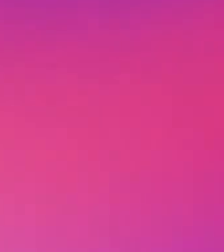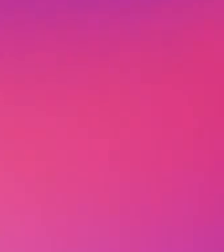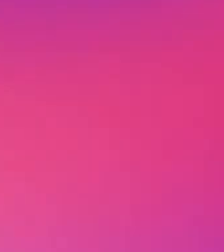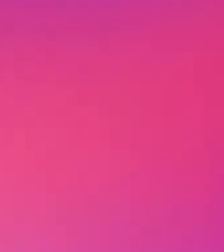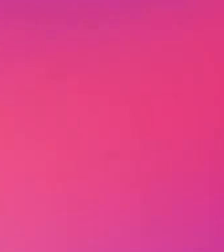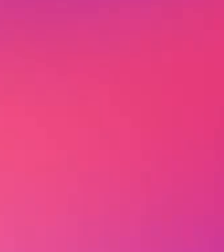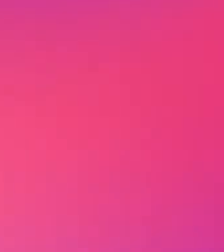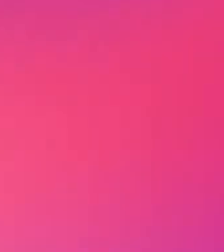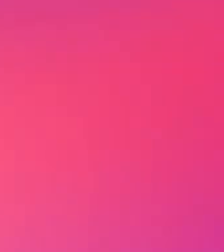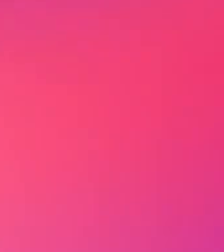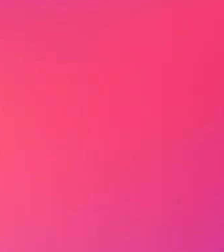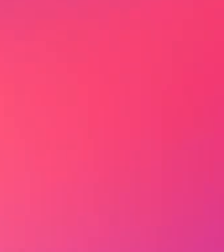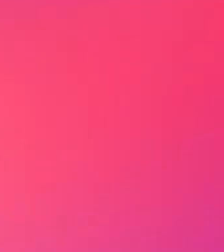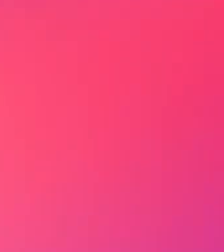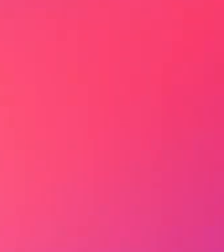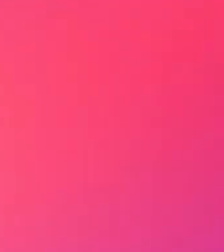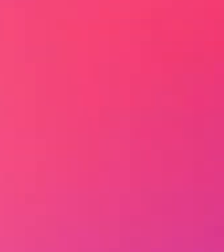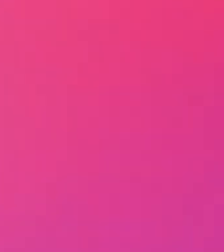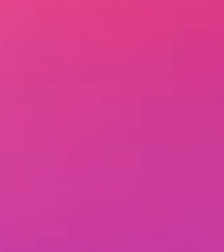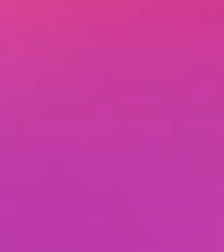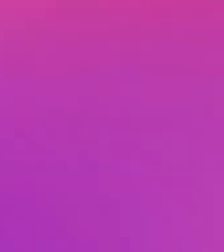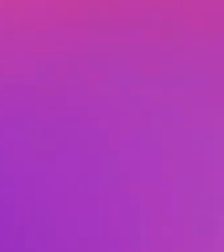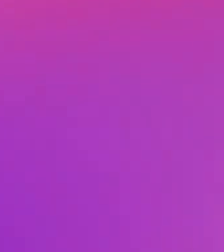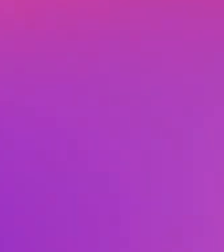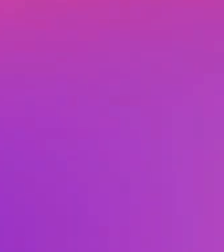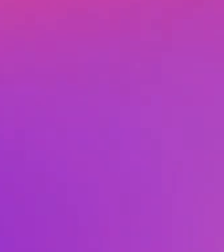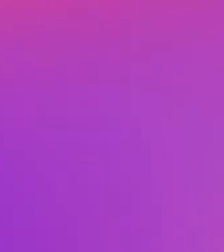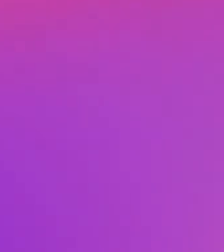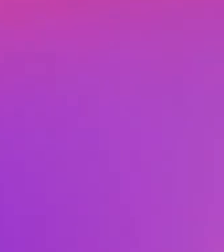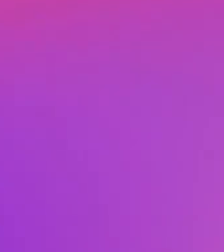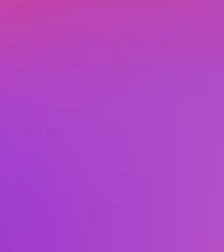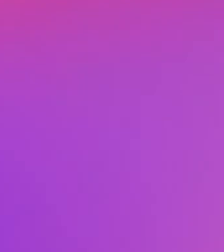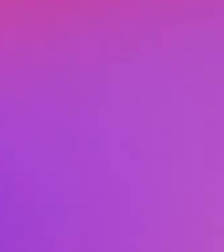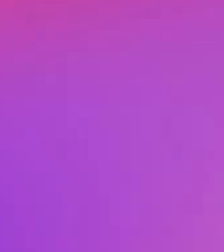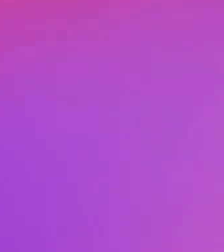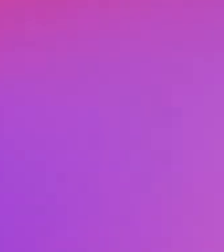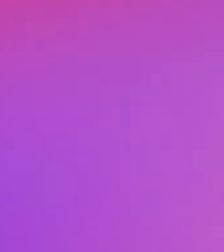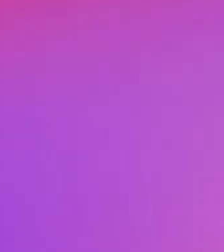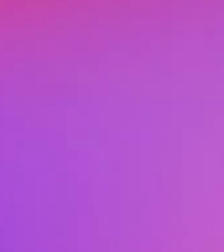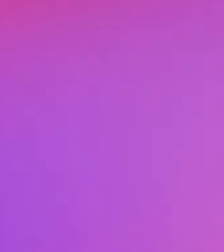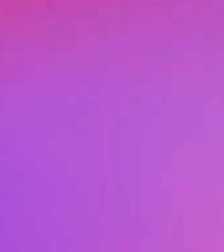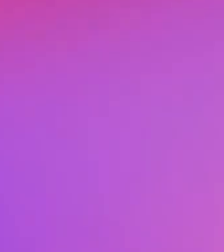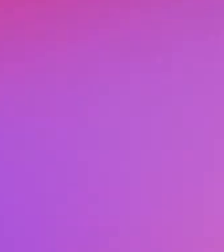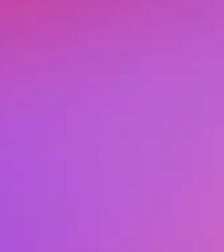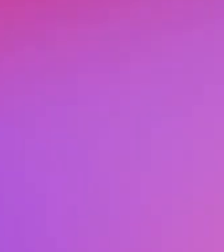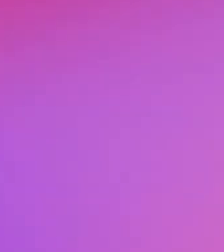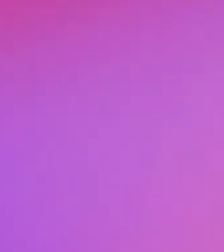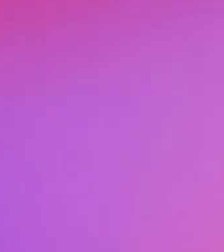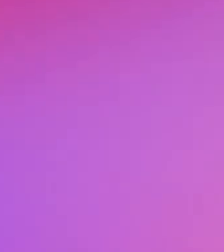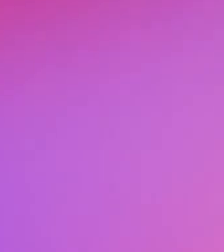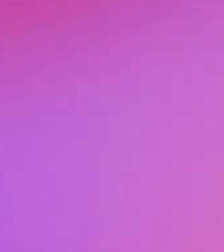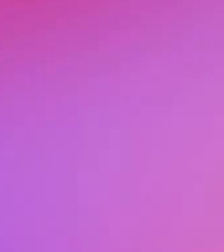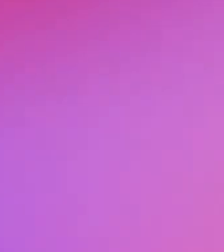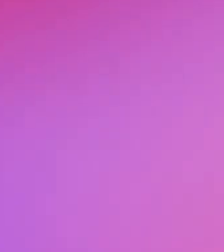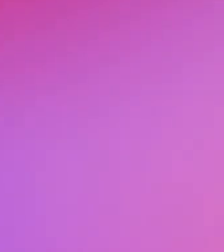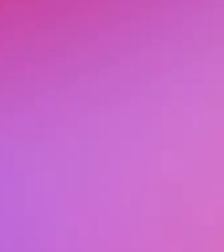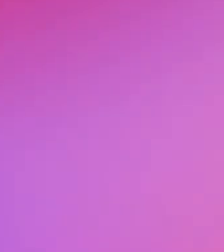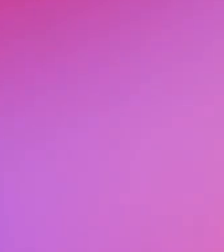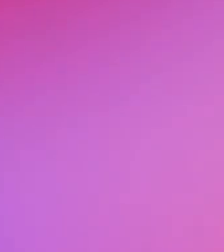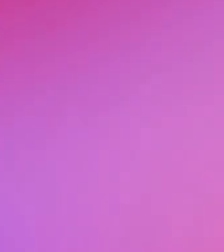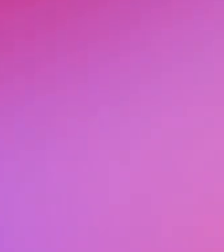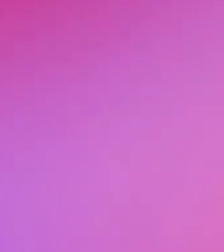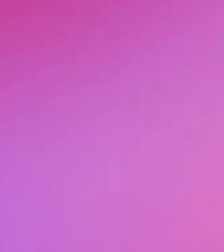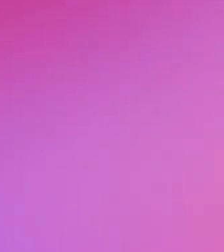.cep.gov.mx. Y recuerda que también cuentas con el sitio aprendeencasa